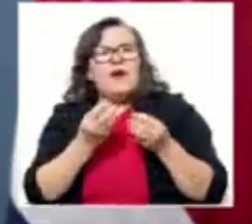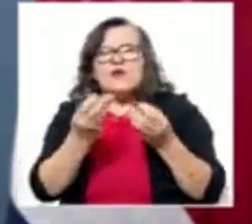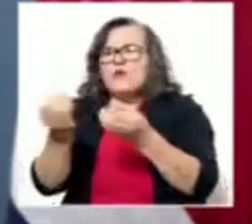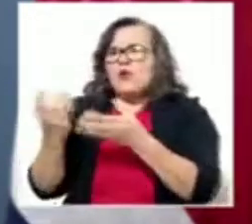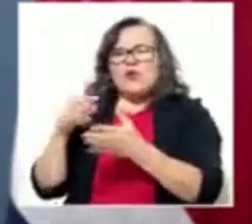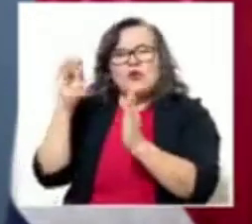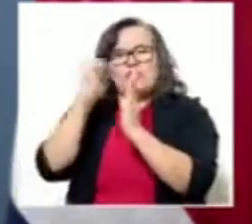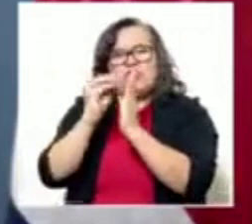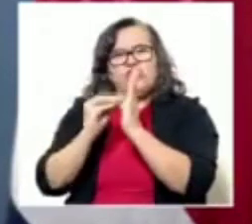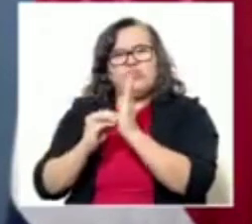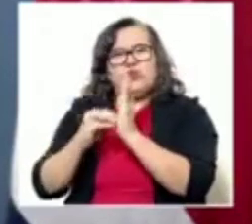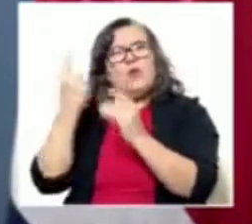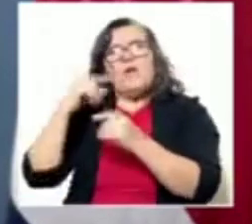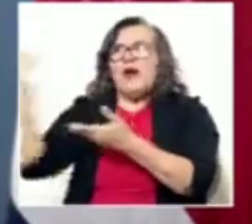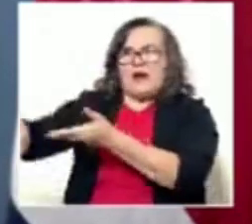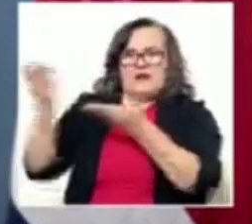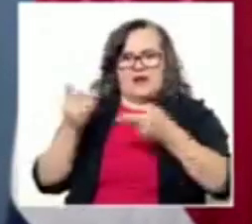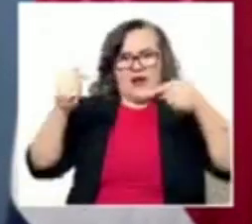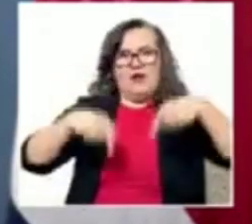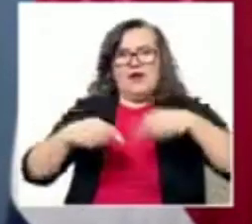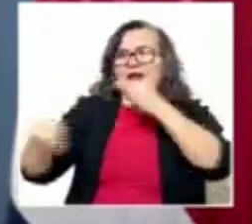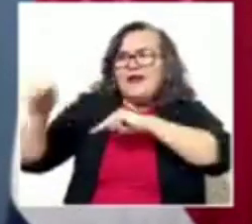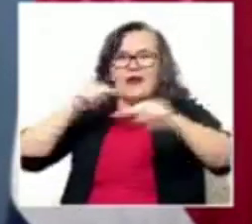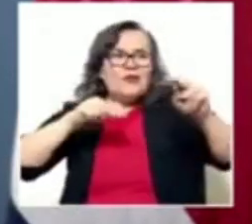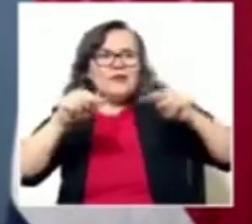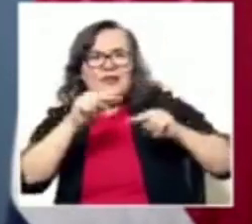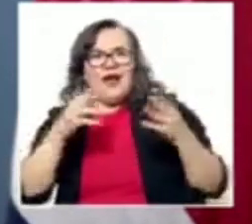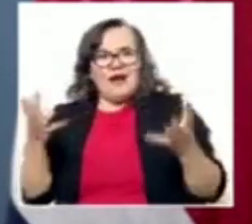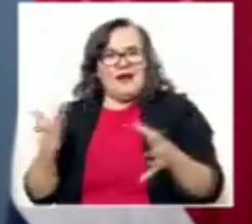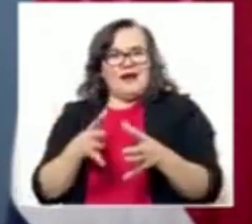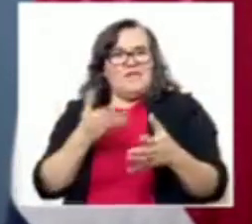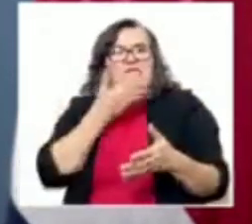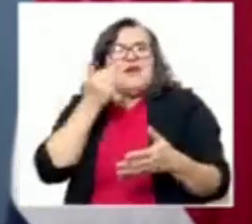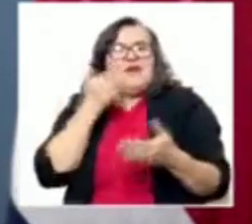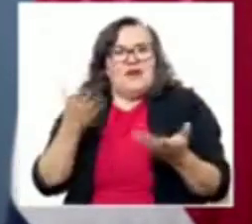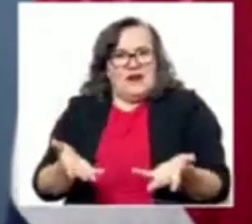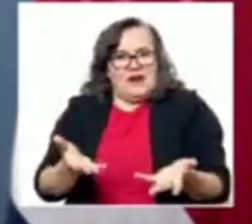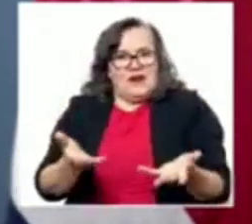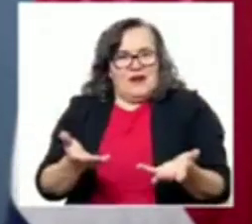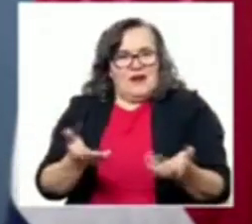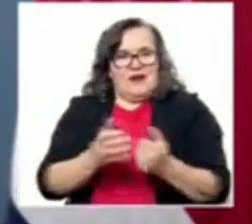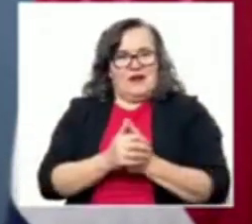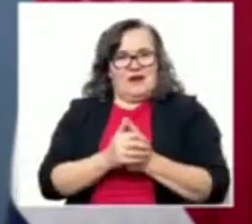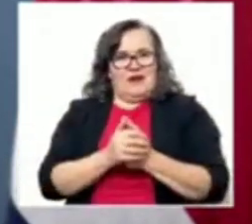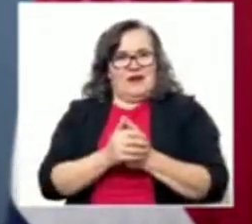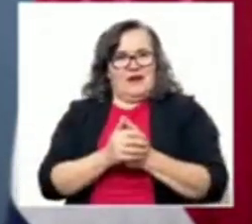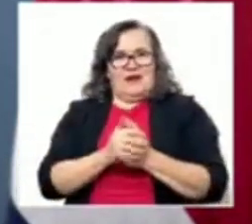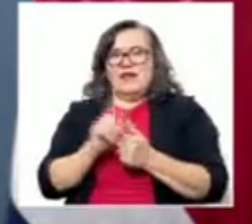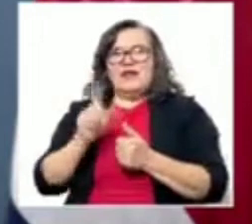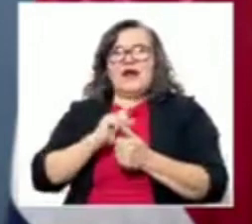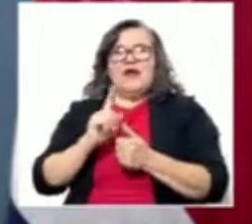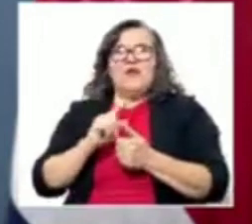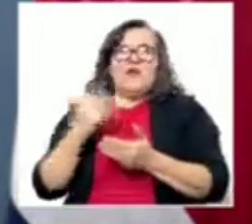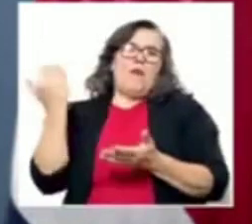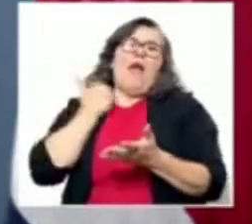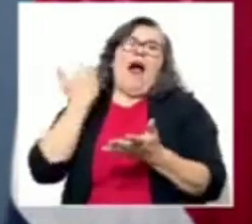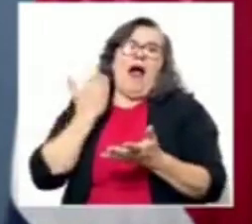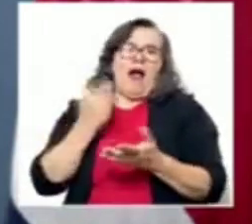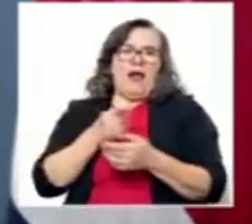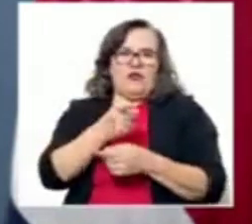enregistrados, traerlos, hacer negocio. Ya no le van a atravesar el caballo,